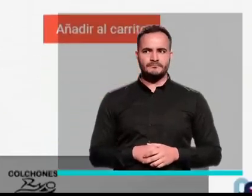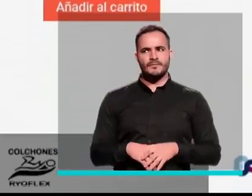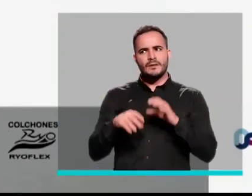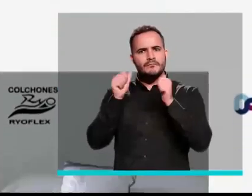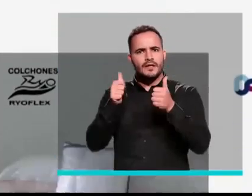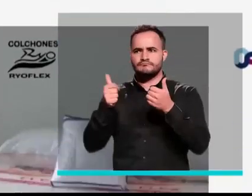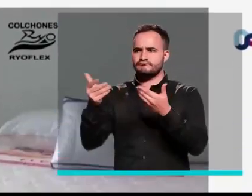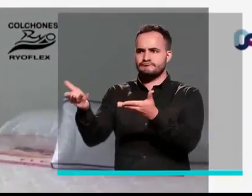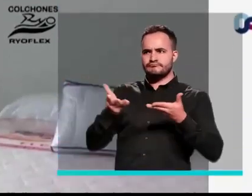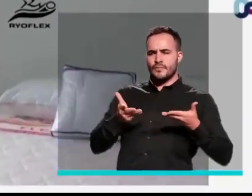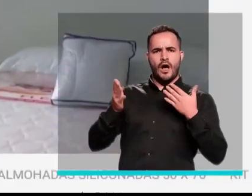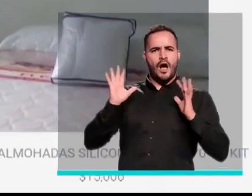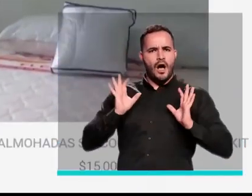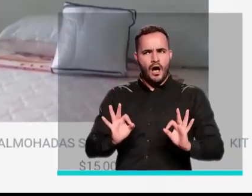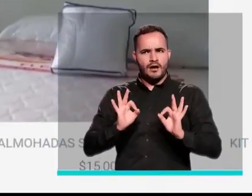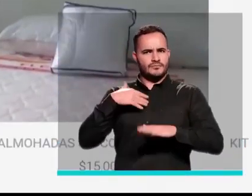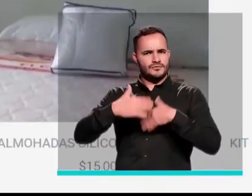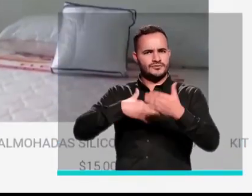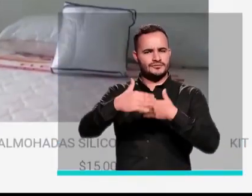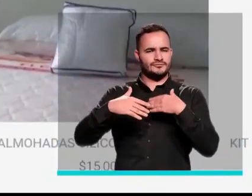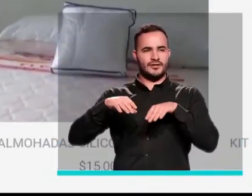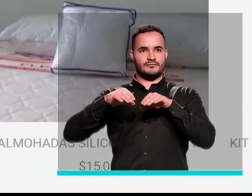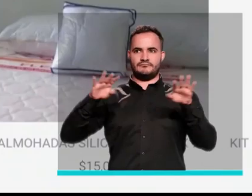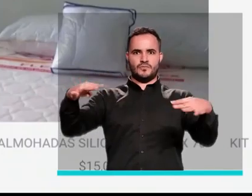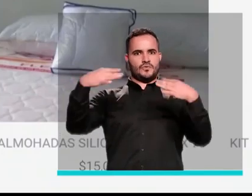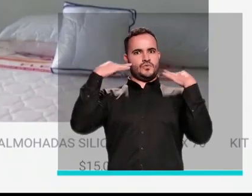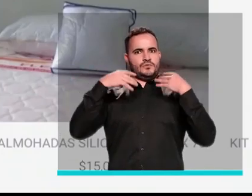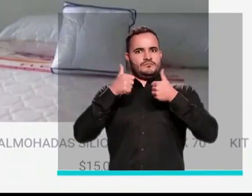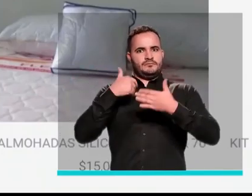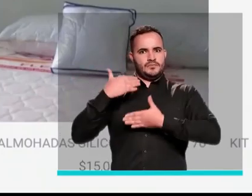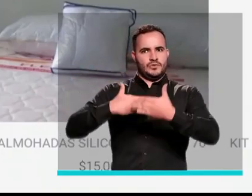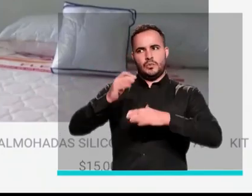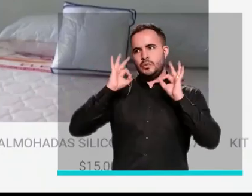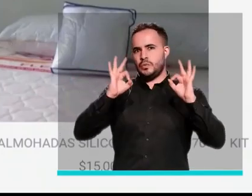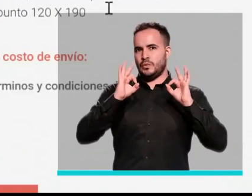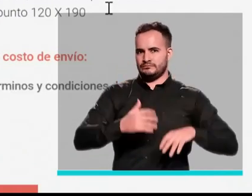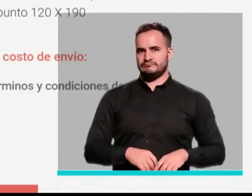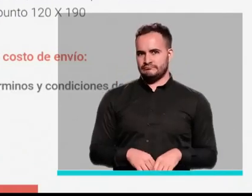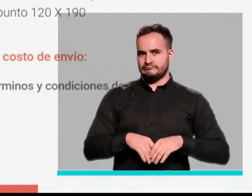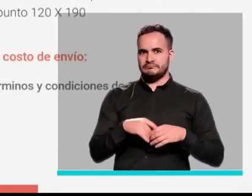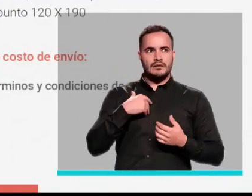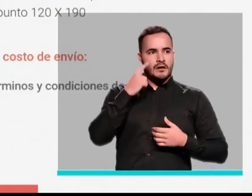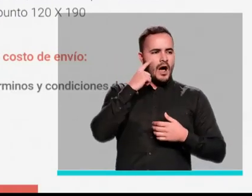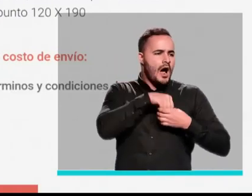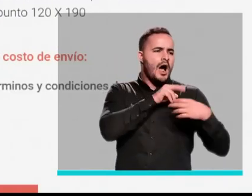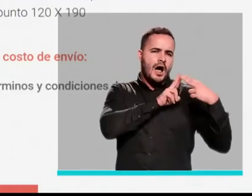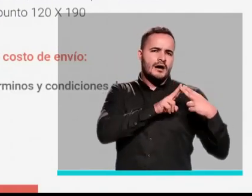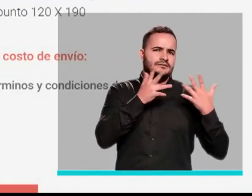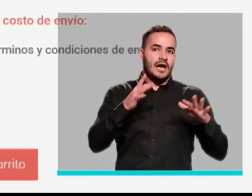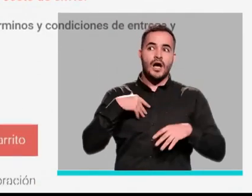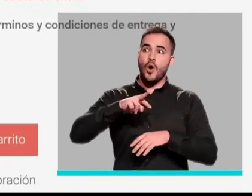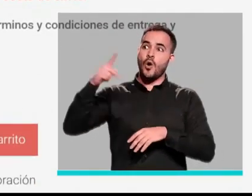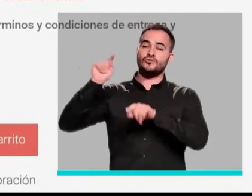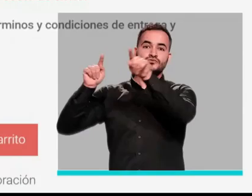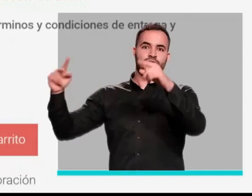Nos está dando esa facilidad de que nos conozcan exteriormente, digamos, fuera de acá de mi empresa.